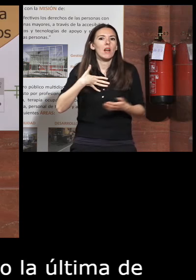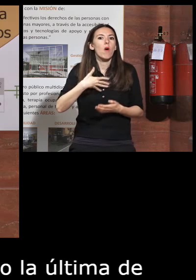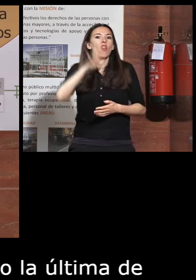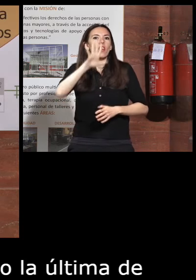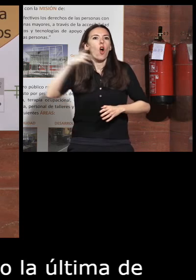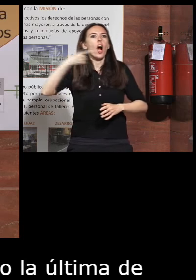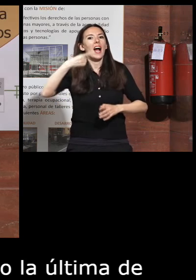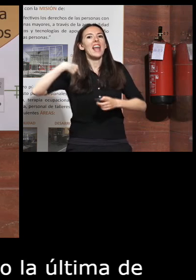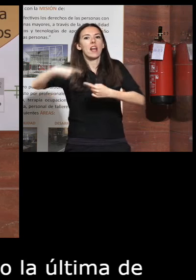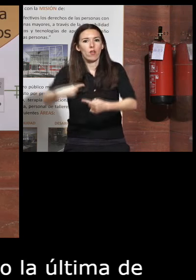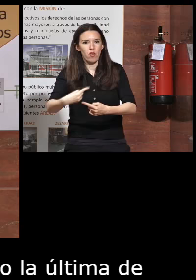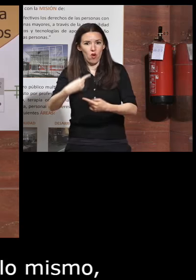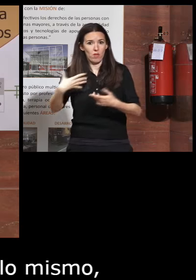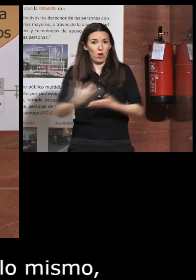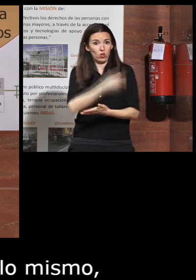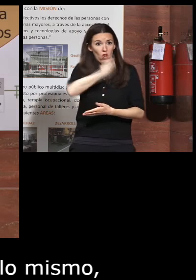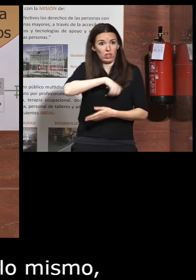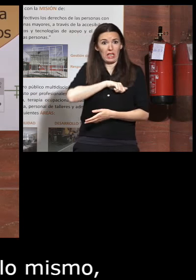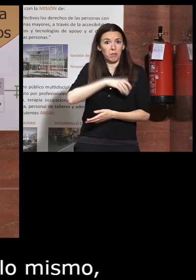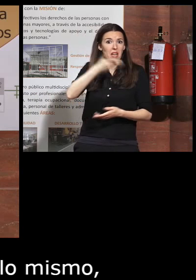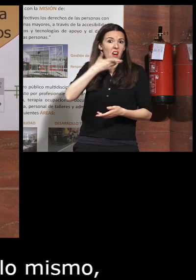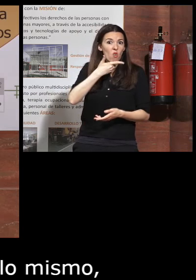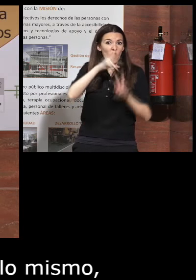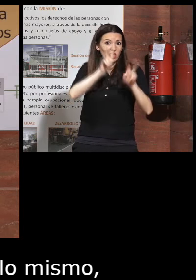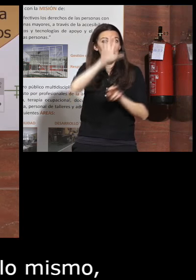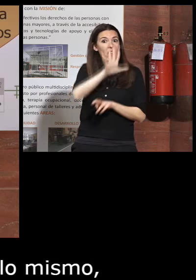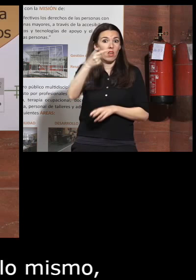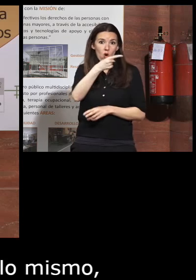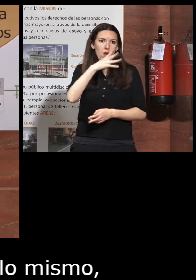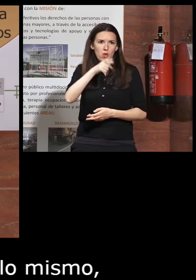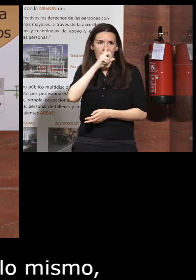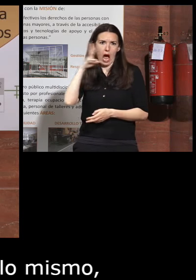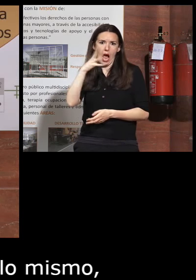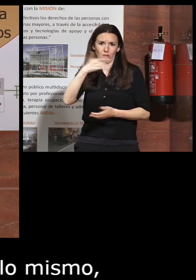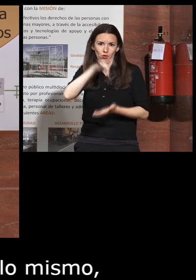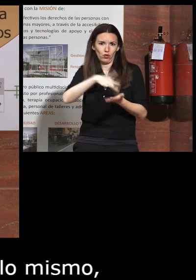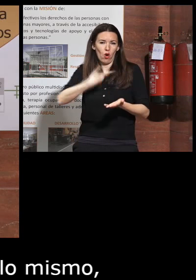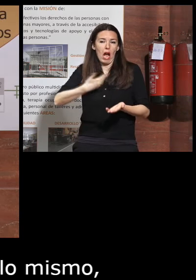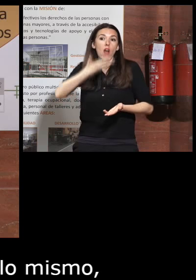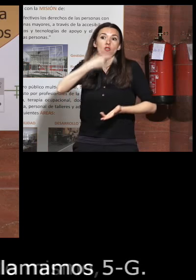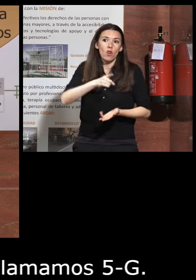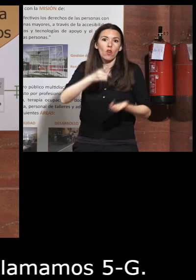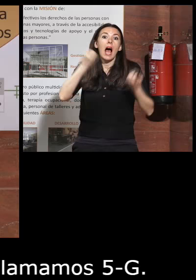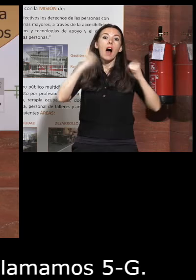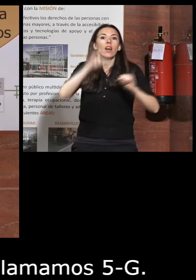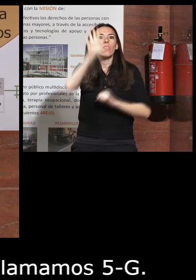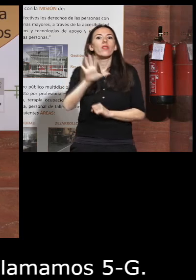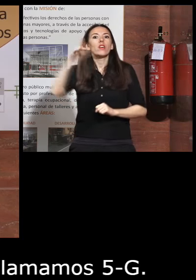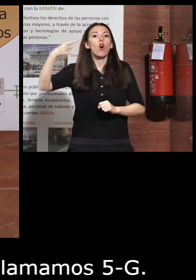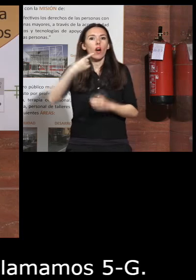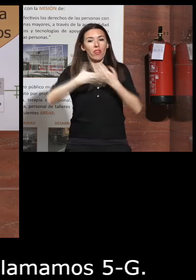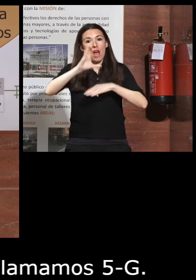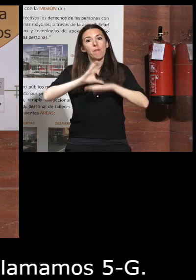no todo el mundo había oído hablar de 5G porque esto hace ya unos añitos el caso es que claro en aquellas 5G CEAPAT 5G